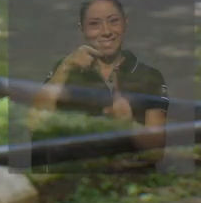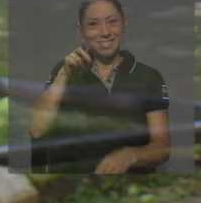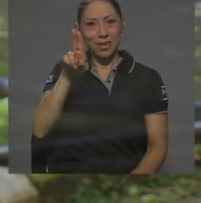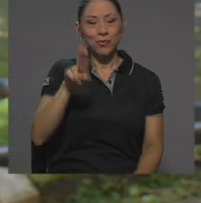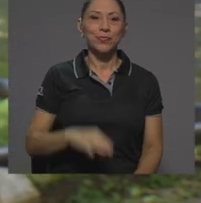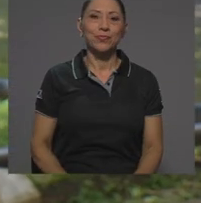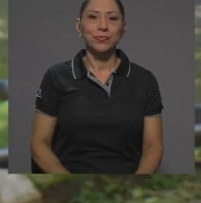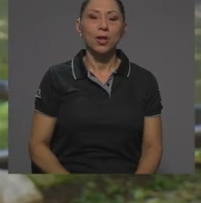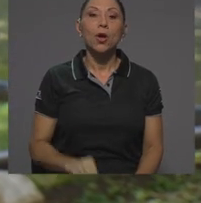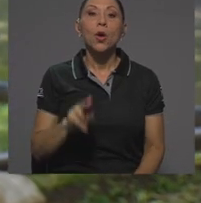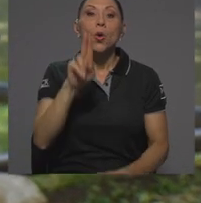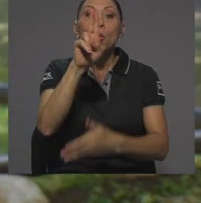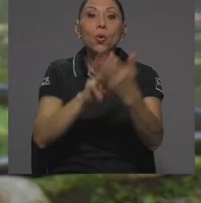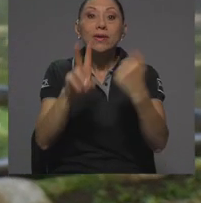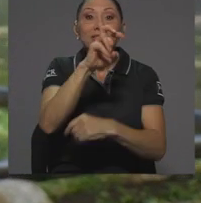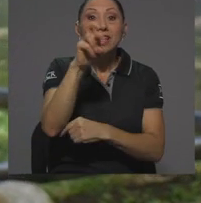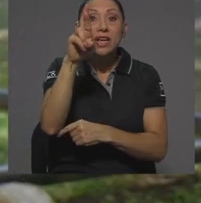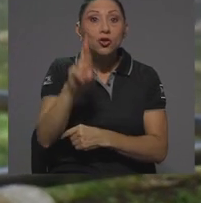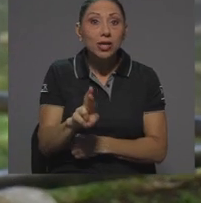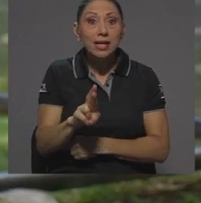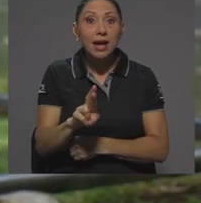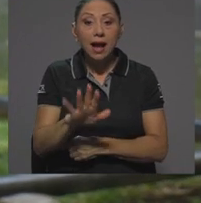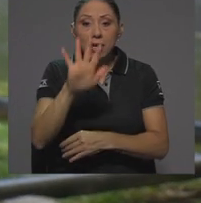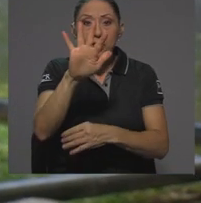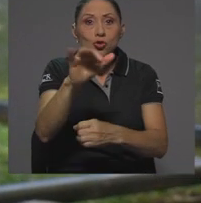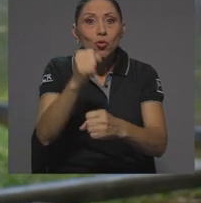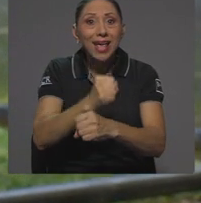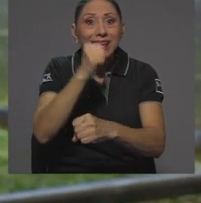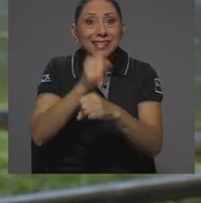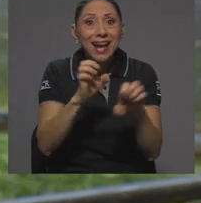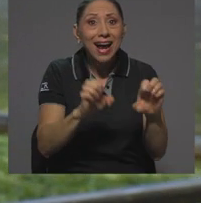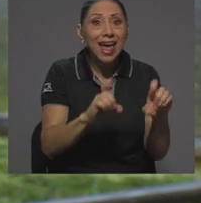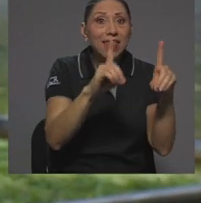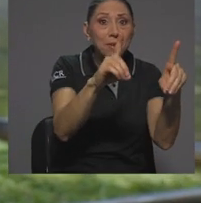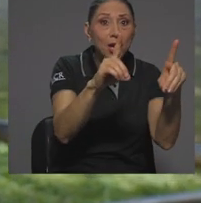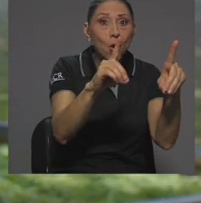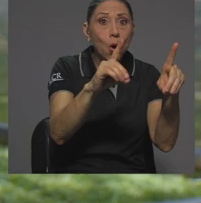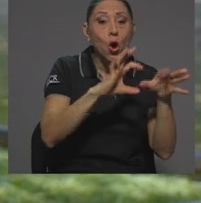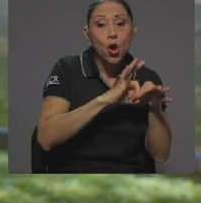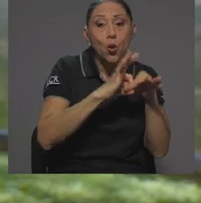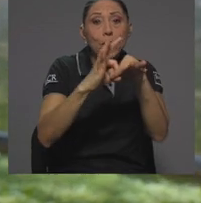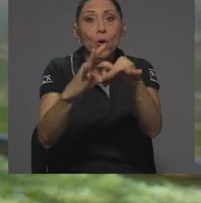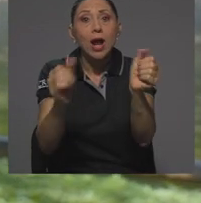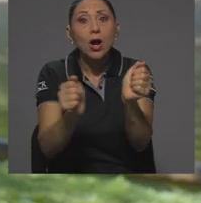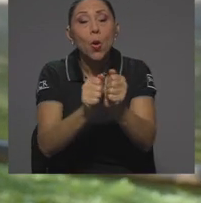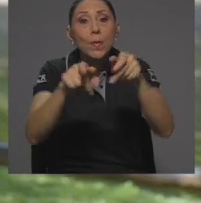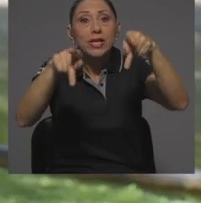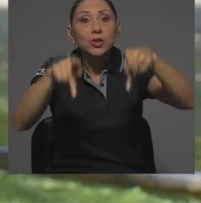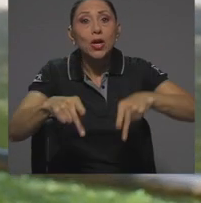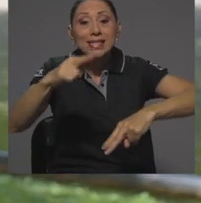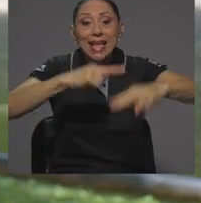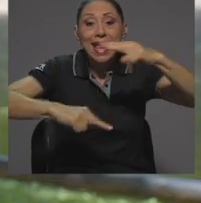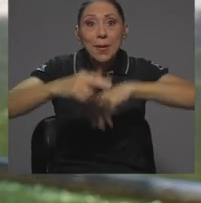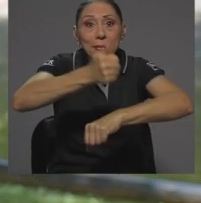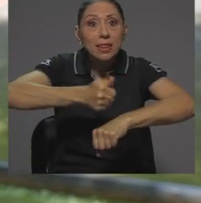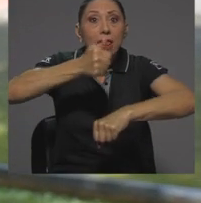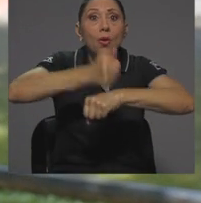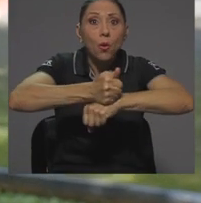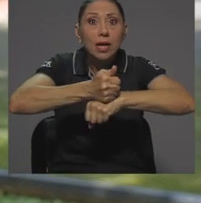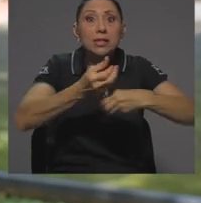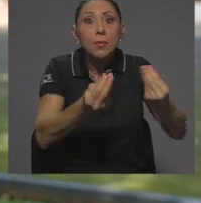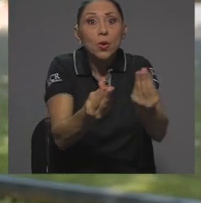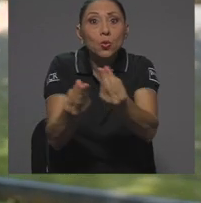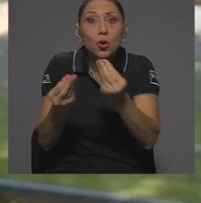La Universidad de Costa Rica vincula su quehacer académico con personas emprendedoras, productoras y también con dirigencias